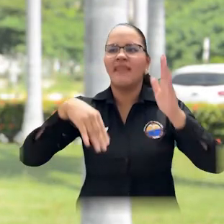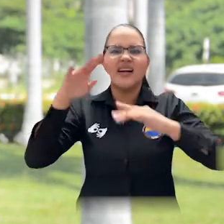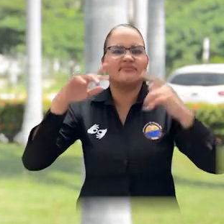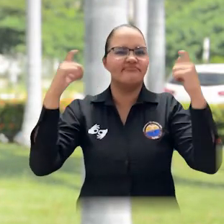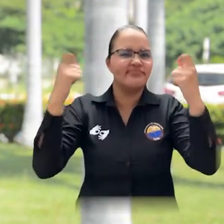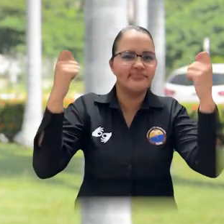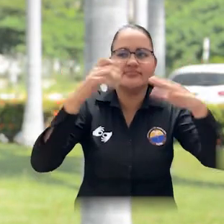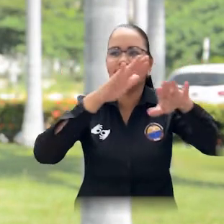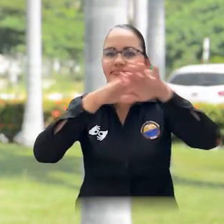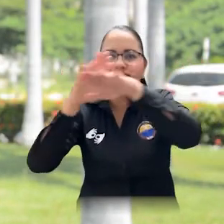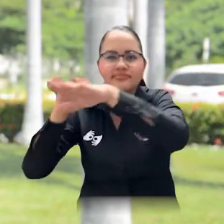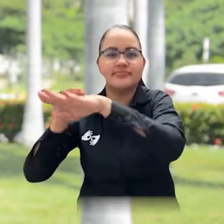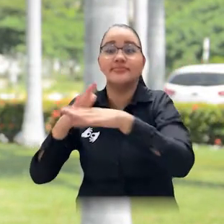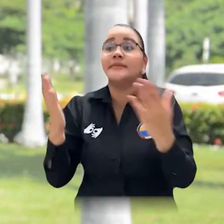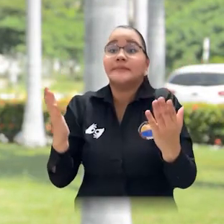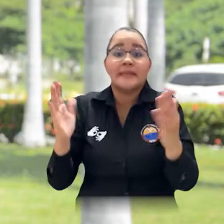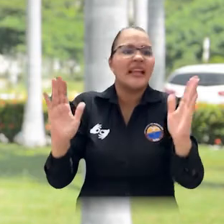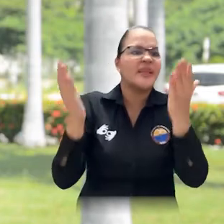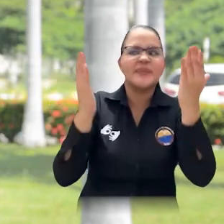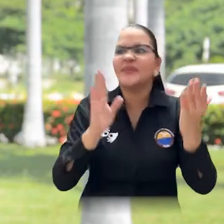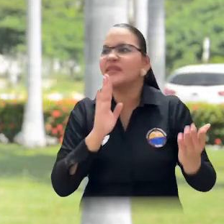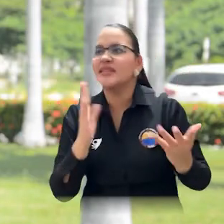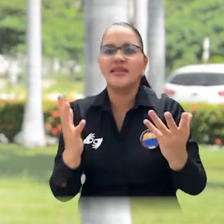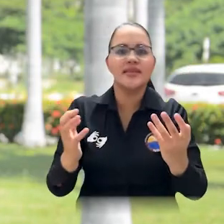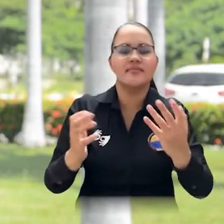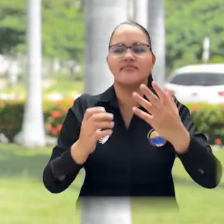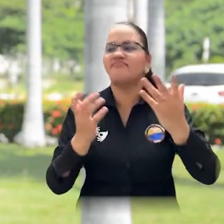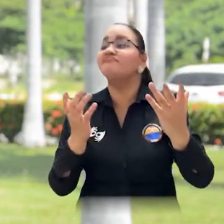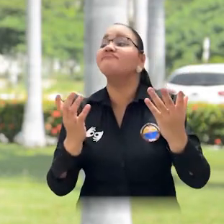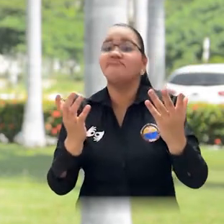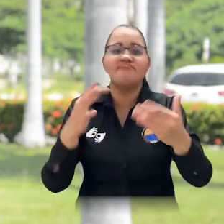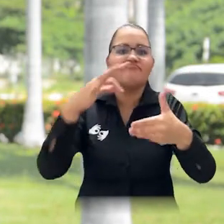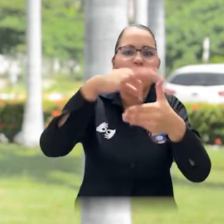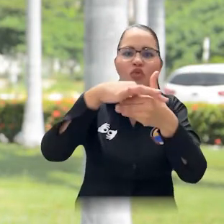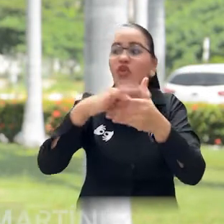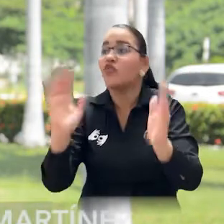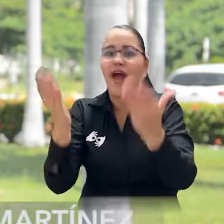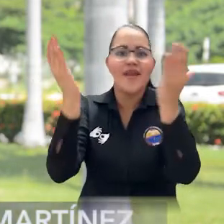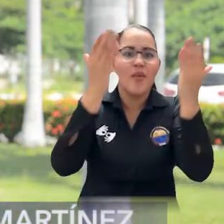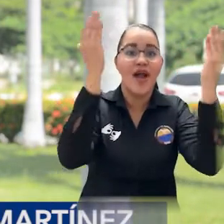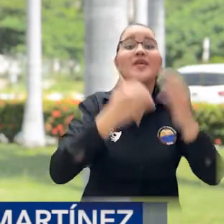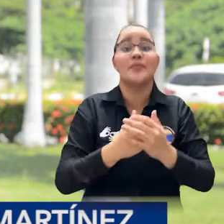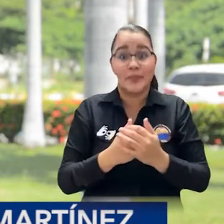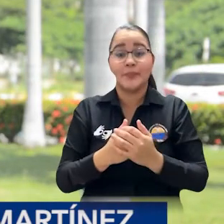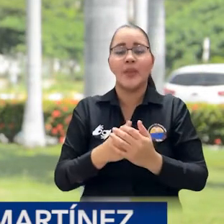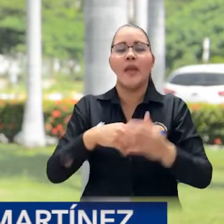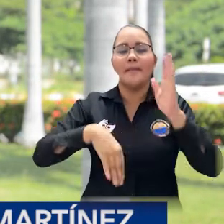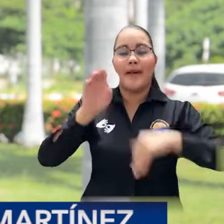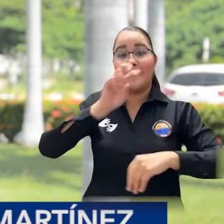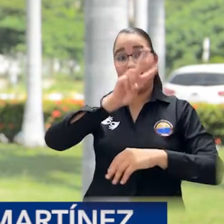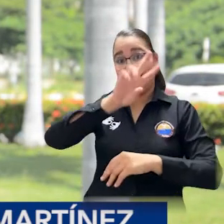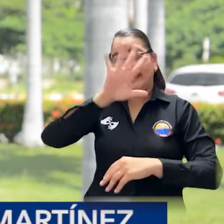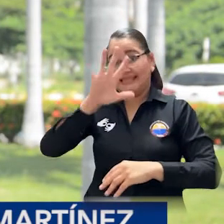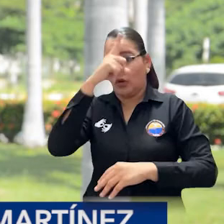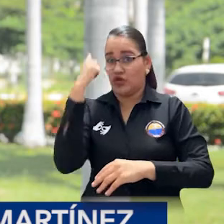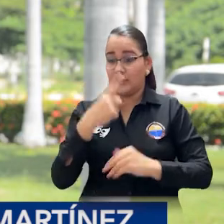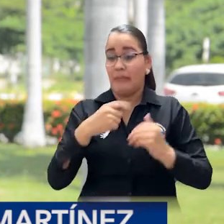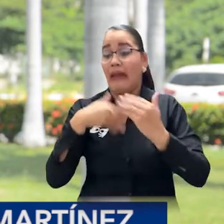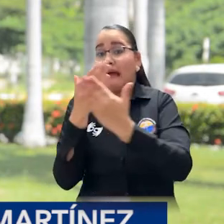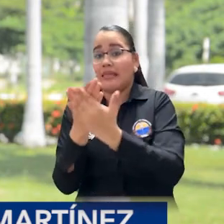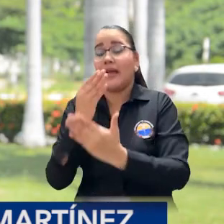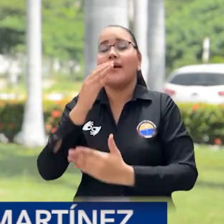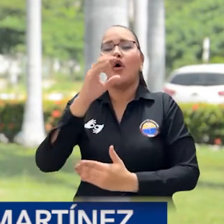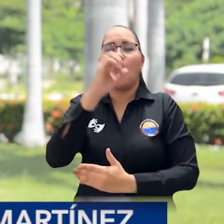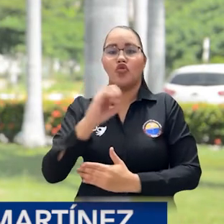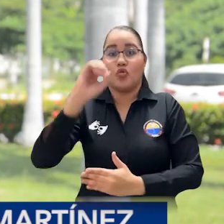toda la publicidad de la convocatoria para el proceso de consulta y desde el día 25 de septiembre hasta el 1